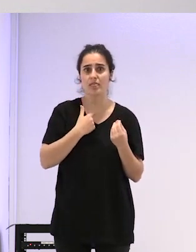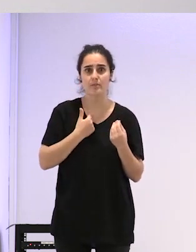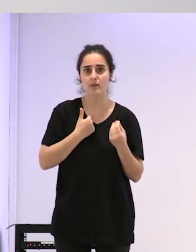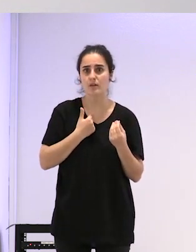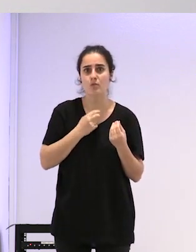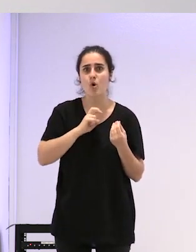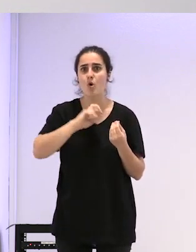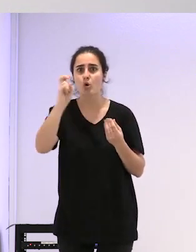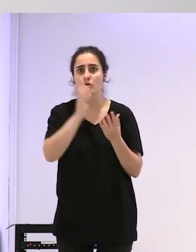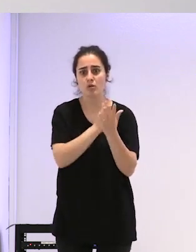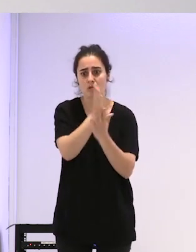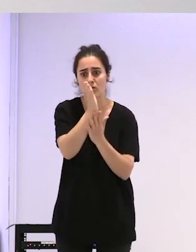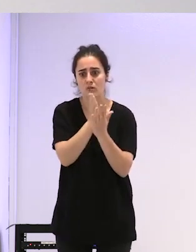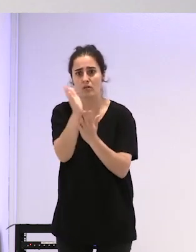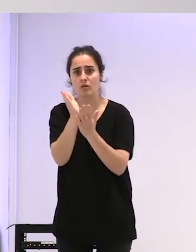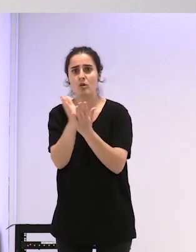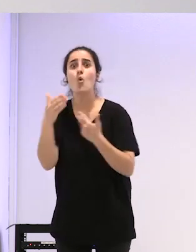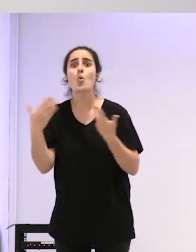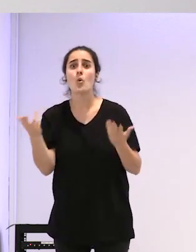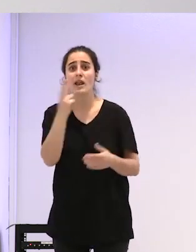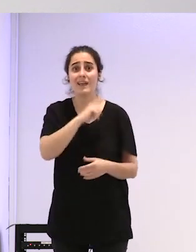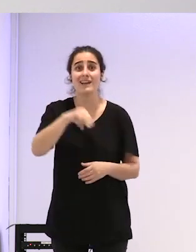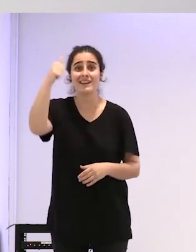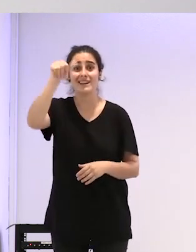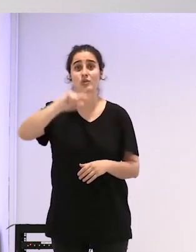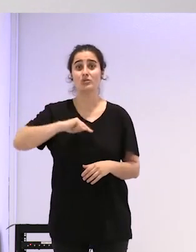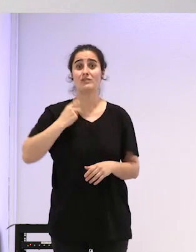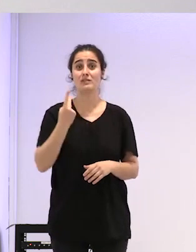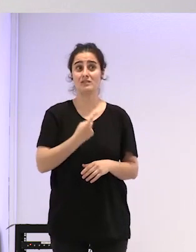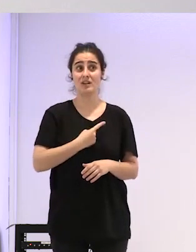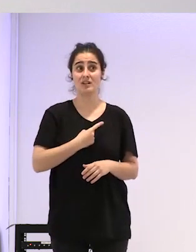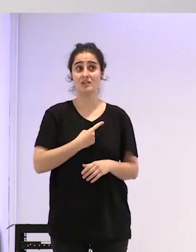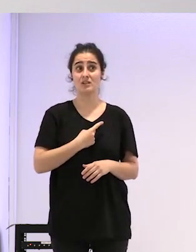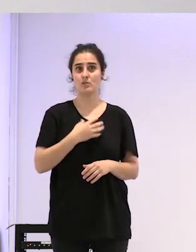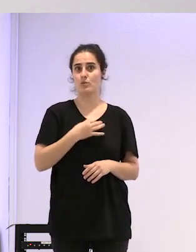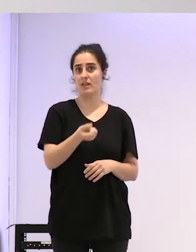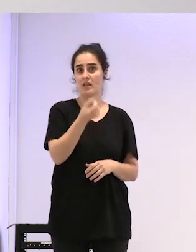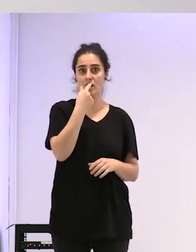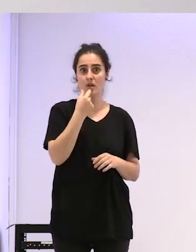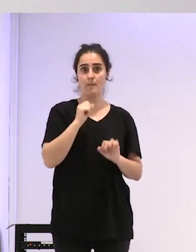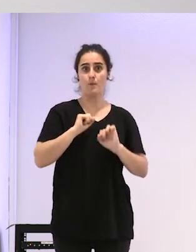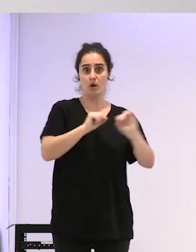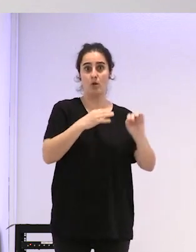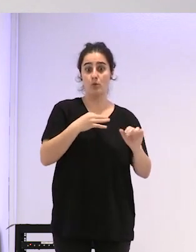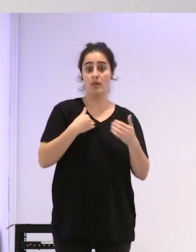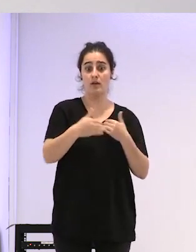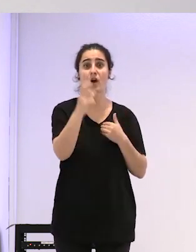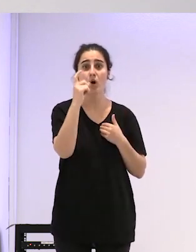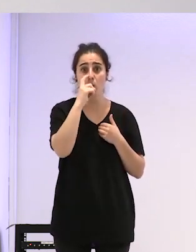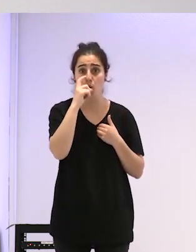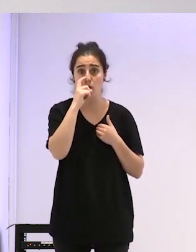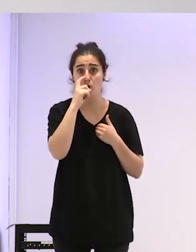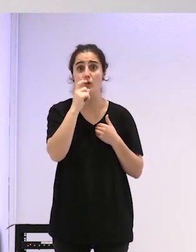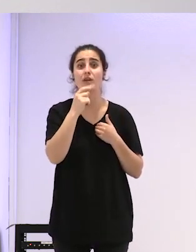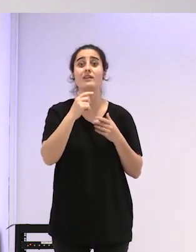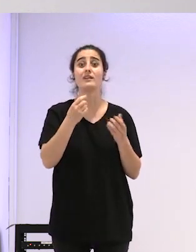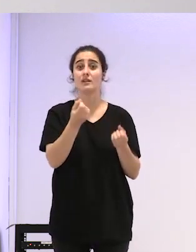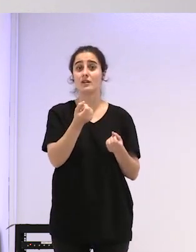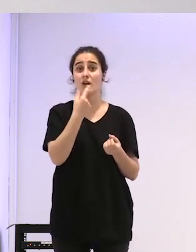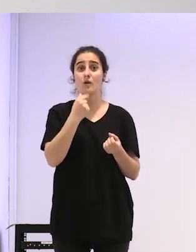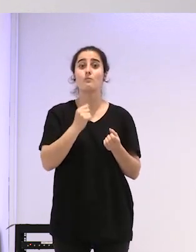otras opciones puede haber un niño trans que ya se le podría poner los bloqueadores por ejemplo en junio y que consecuencias tiene